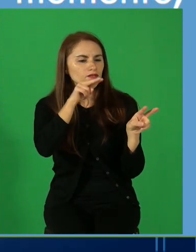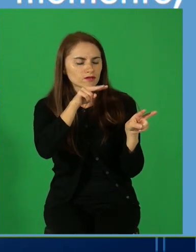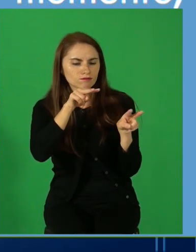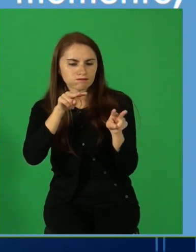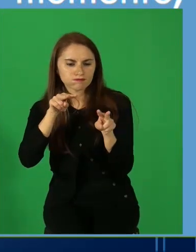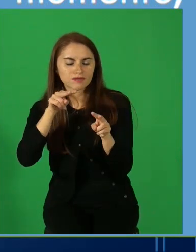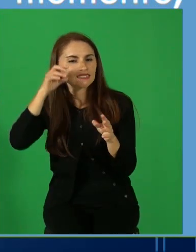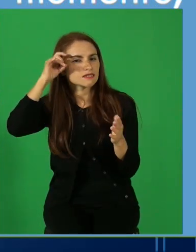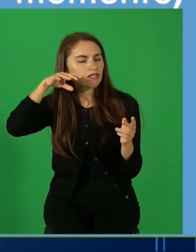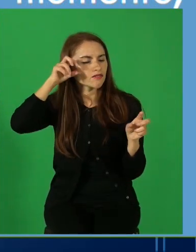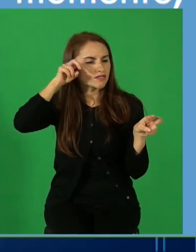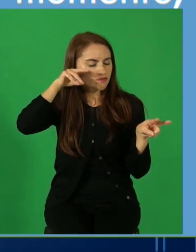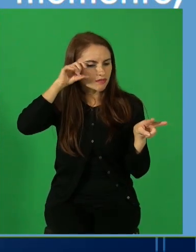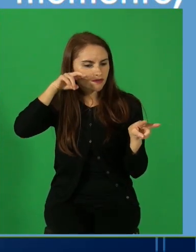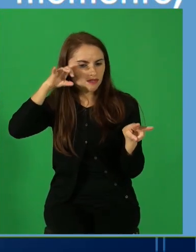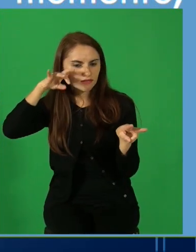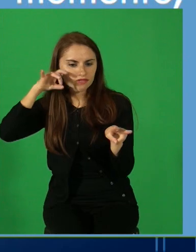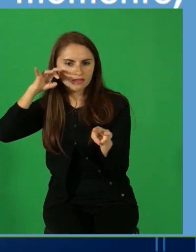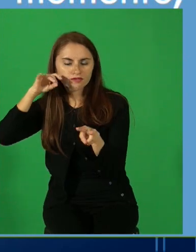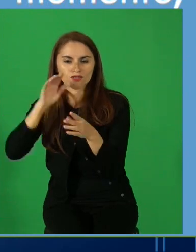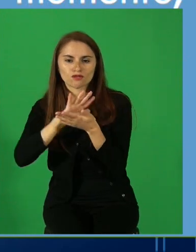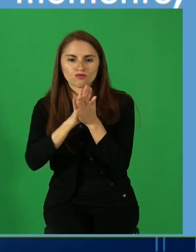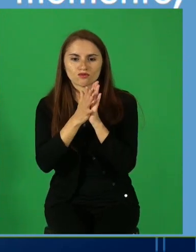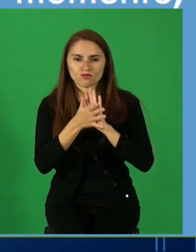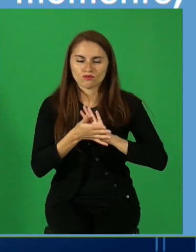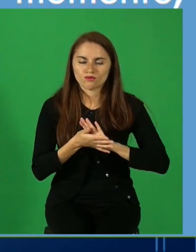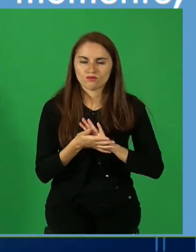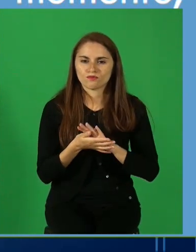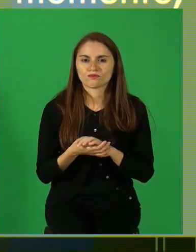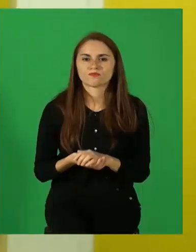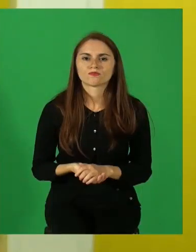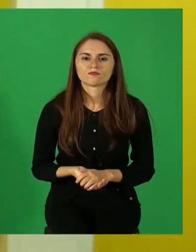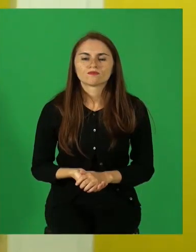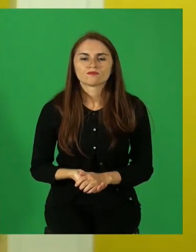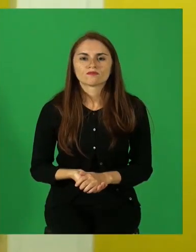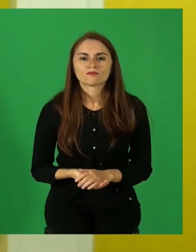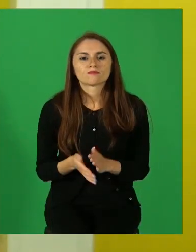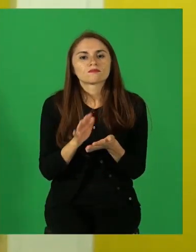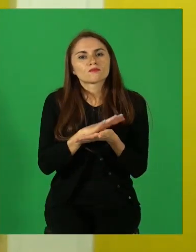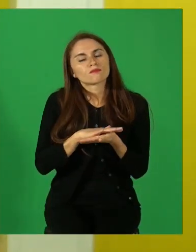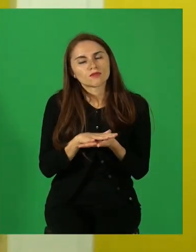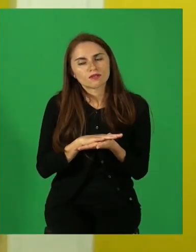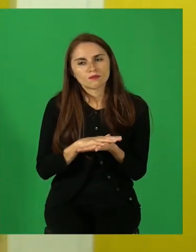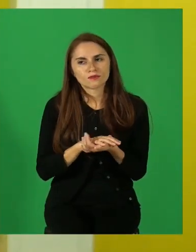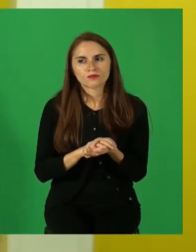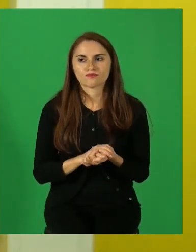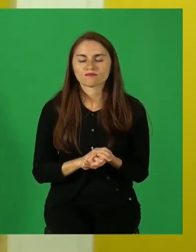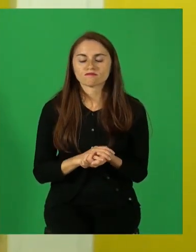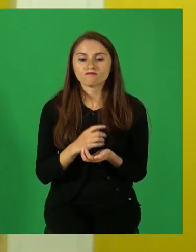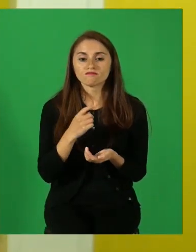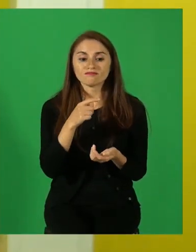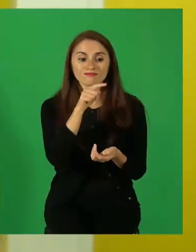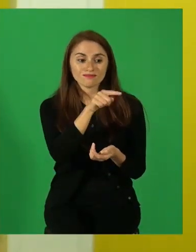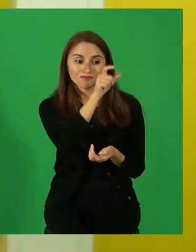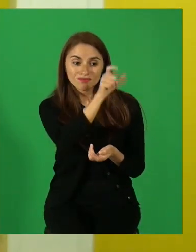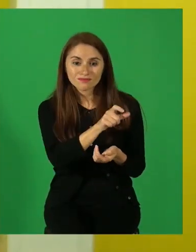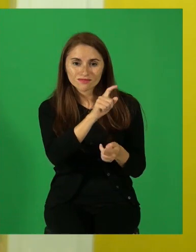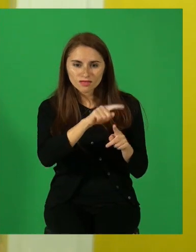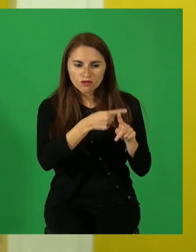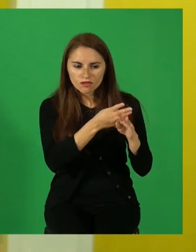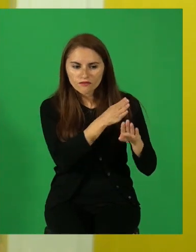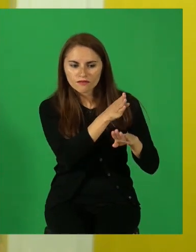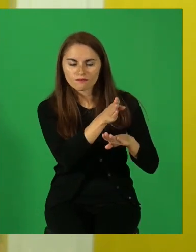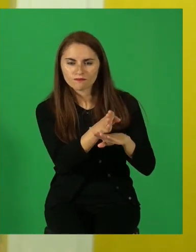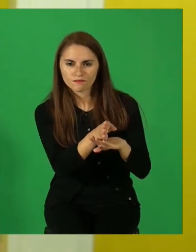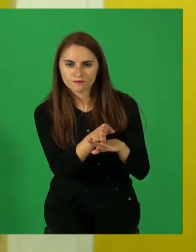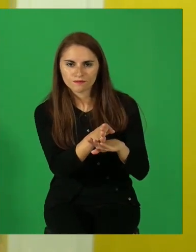que es aquel que cuenta algo de una tercera persona. Por ejemplo, vuelve, ¿quién vuelve? Él